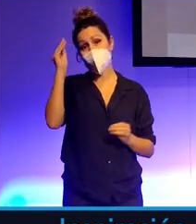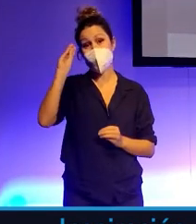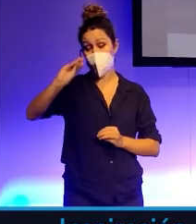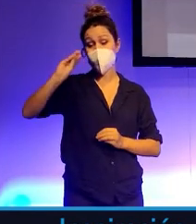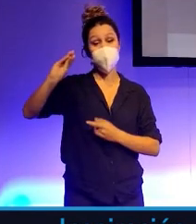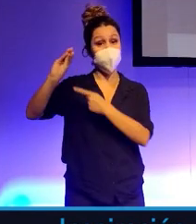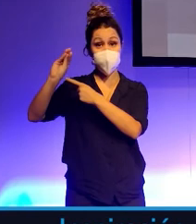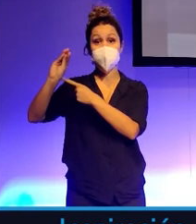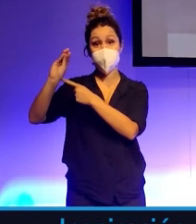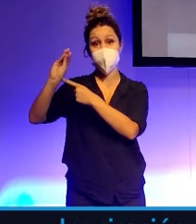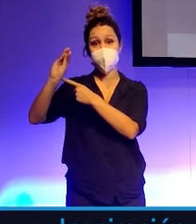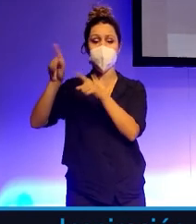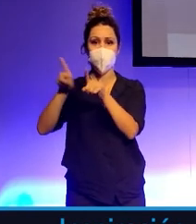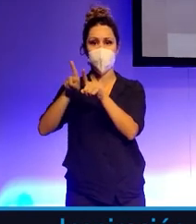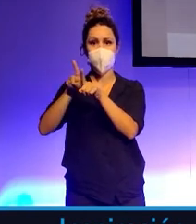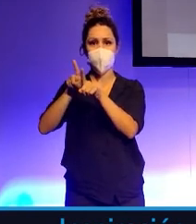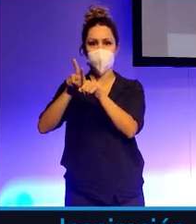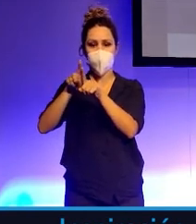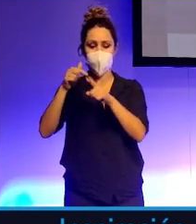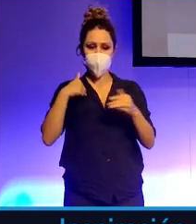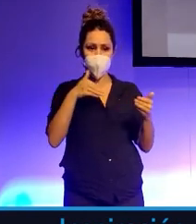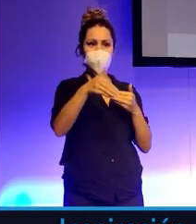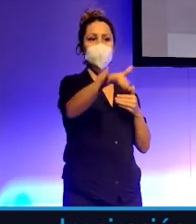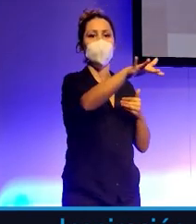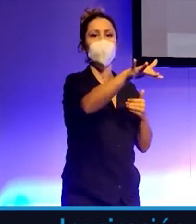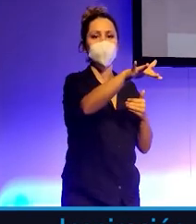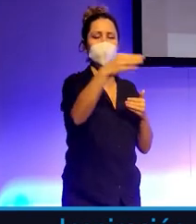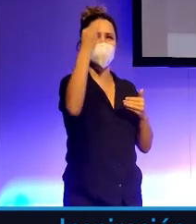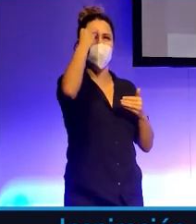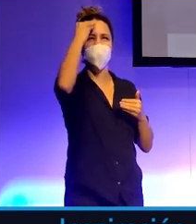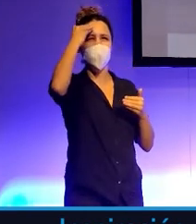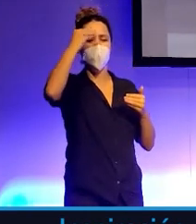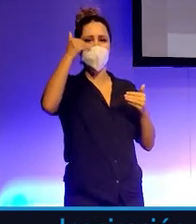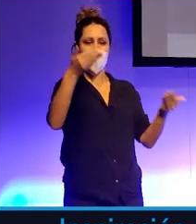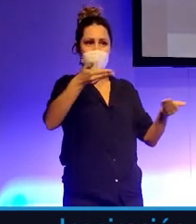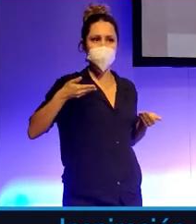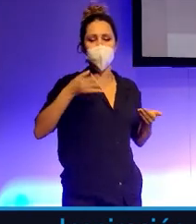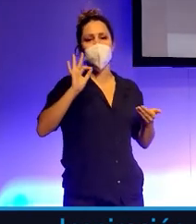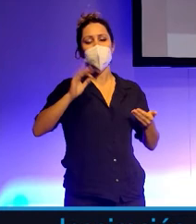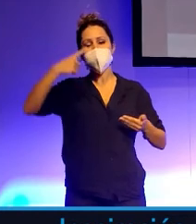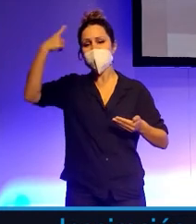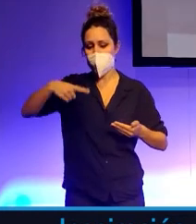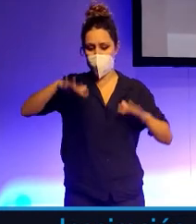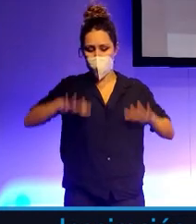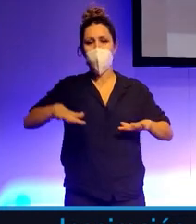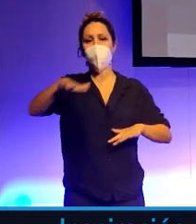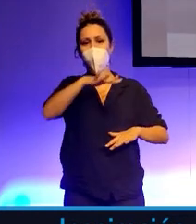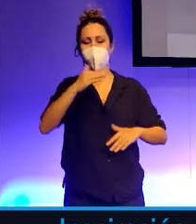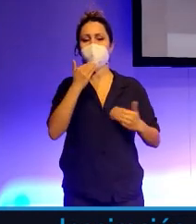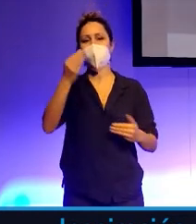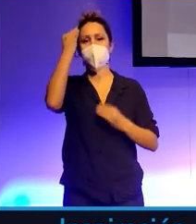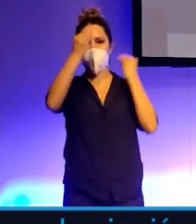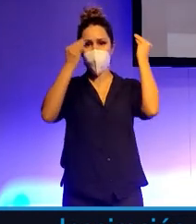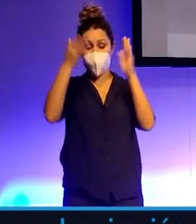a donde queremos estar. Pero que sí nos van a sacar del lugar en el que estamos. Y hoy tenemos que darnos cuenta que quedarnos